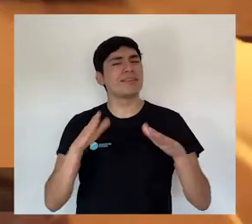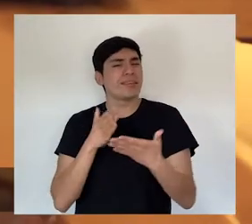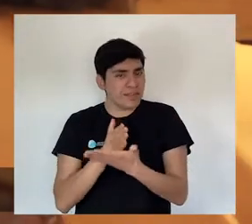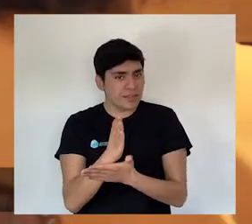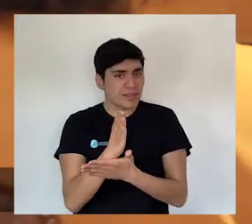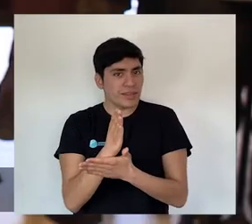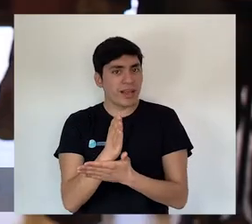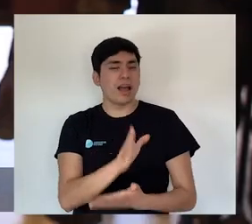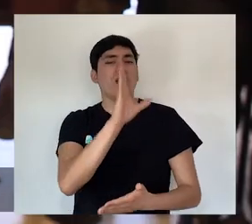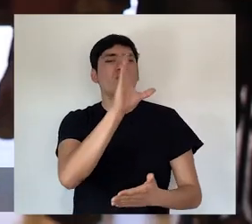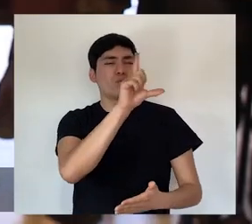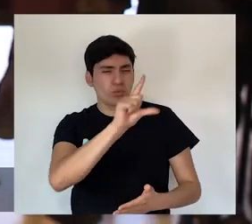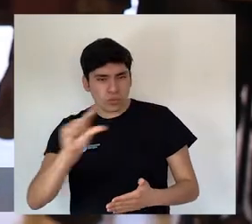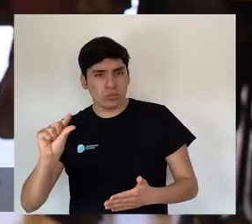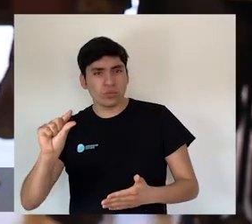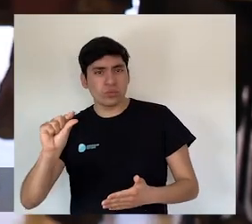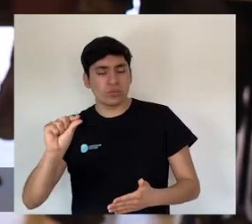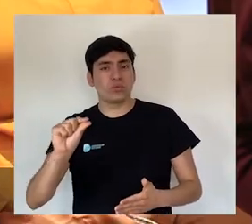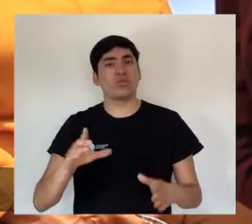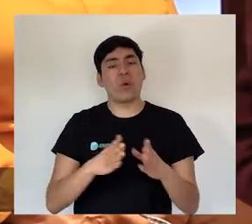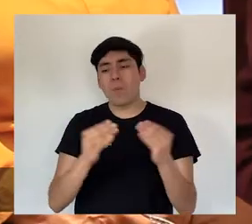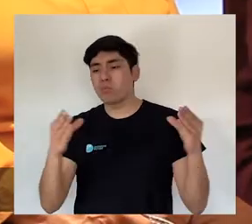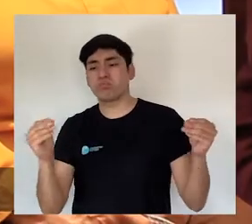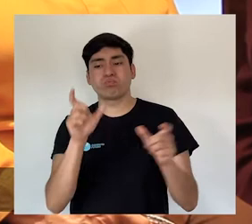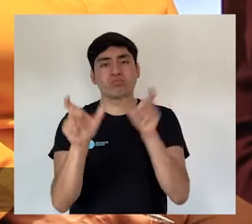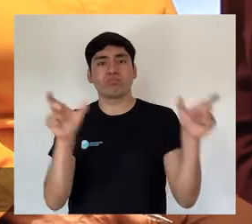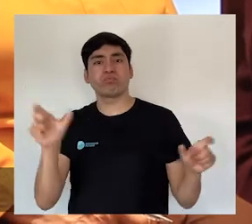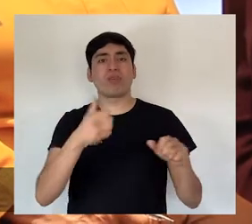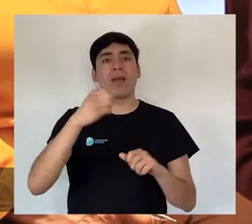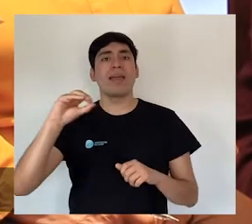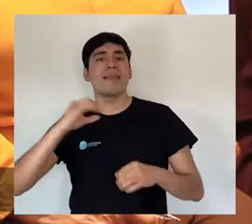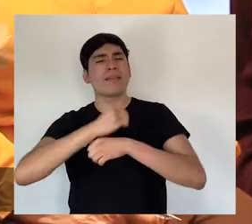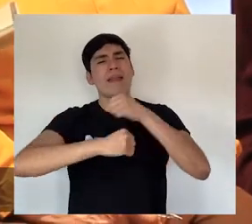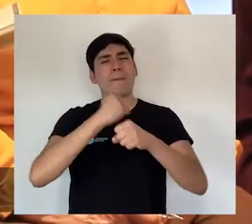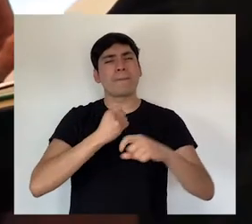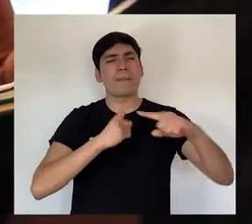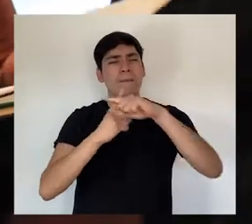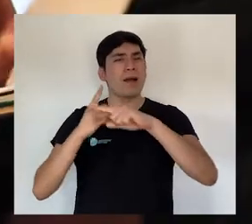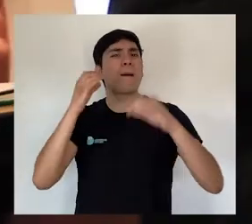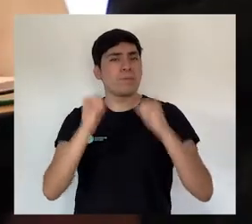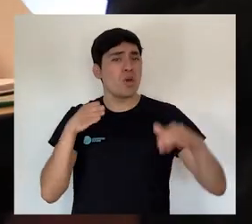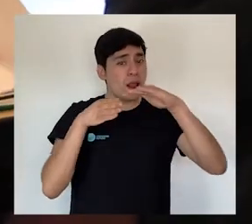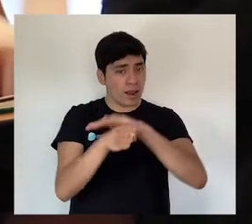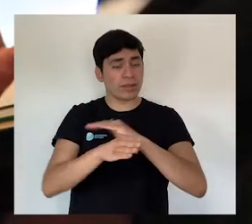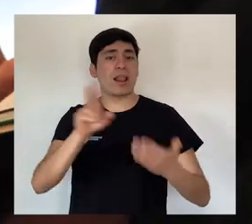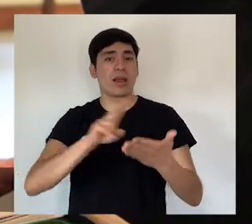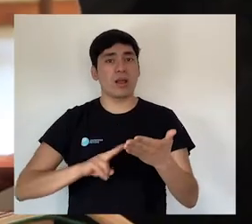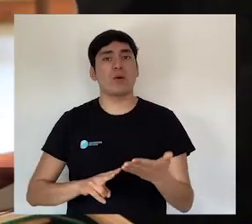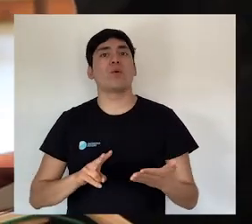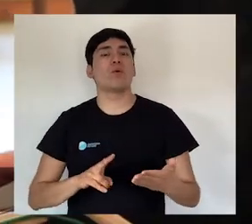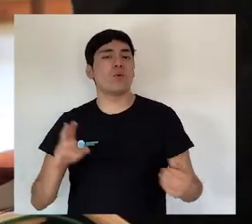incluye dentro de sus ejes acción de reducir las brechas y aumentar el acceso de los mayores 60 años a la lectura, lo que sin duda promueve la